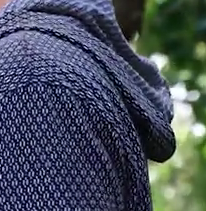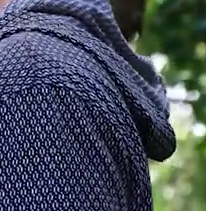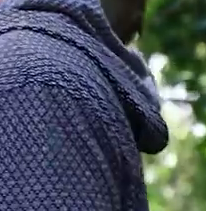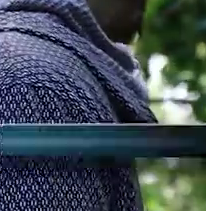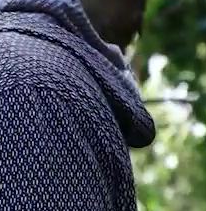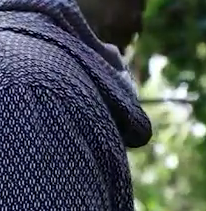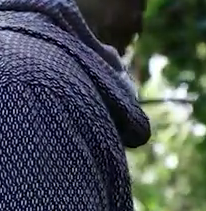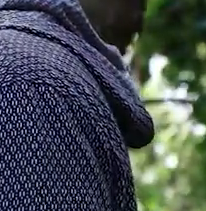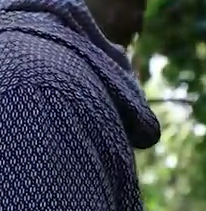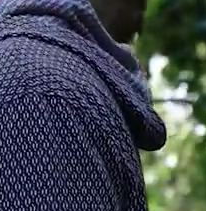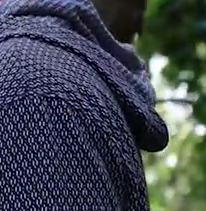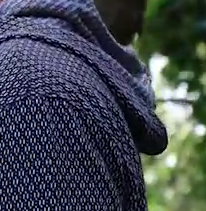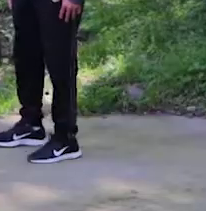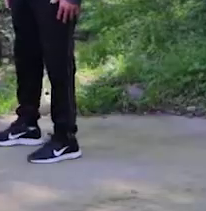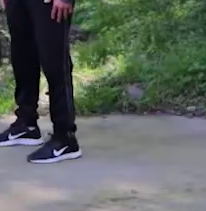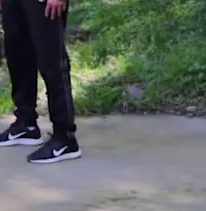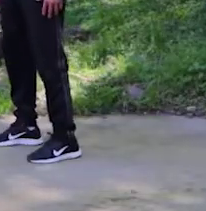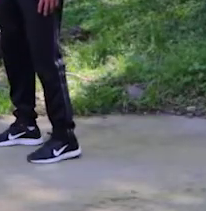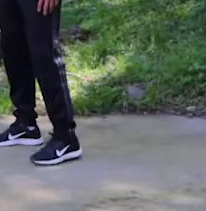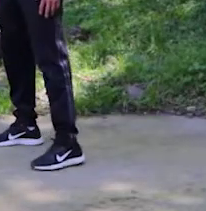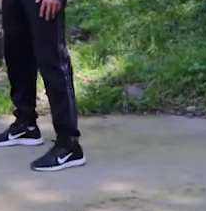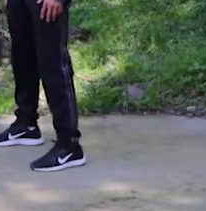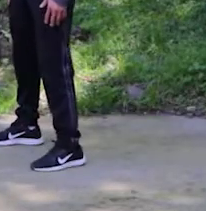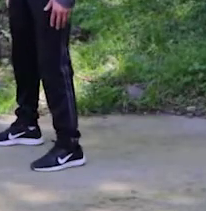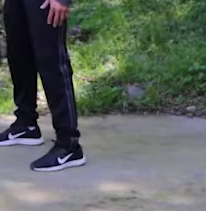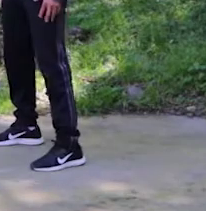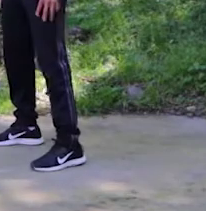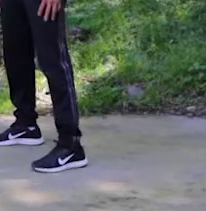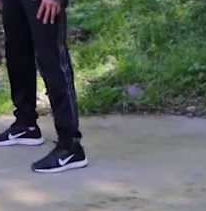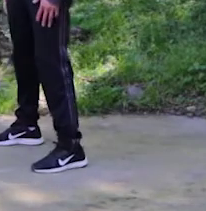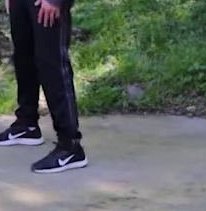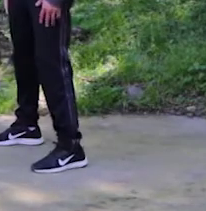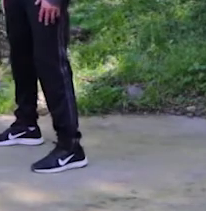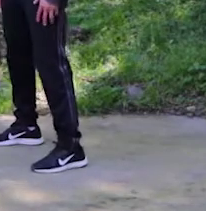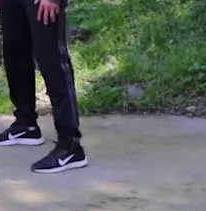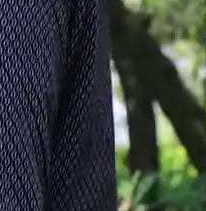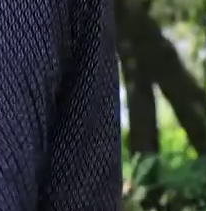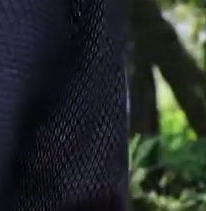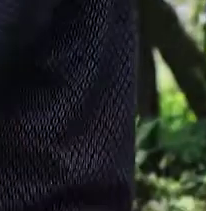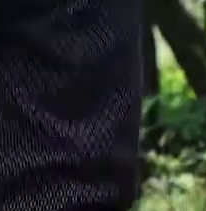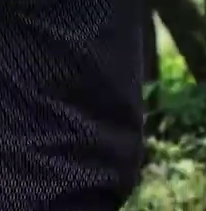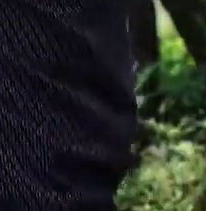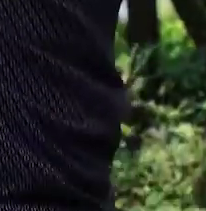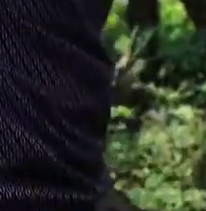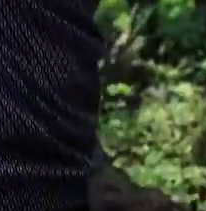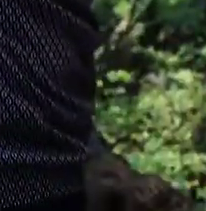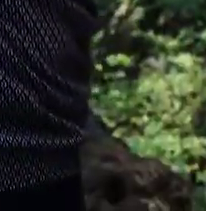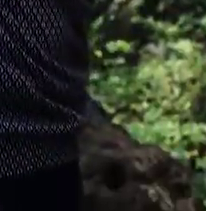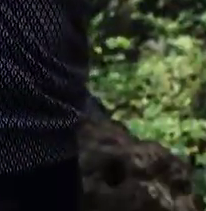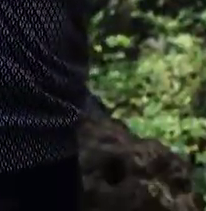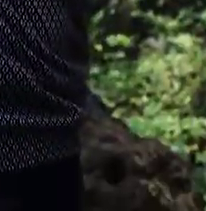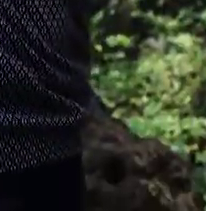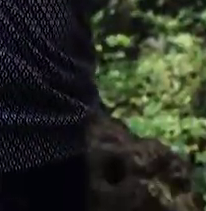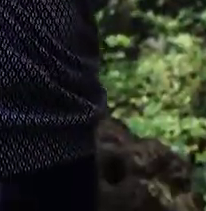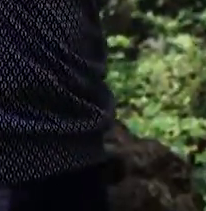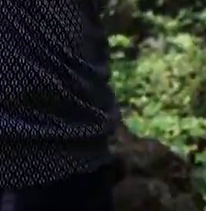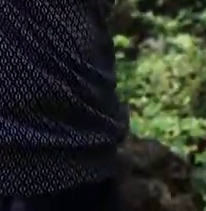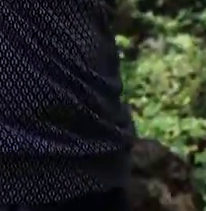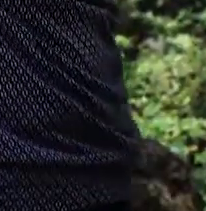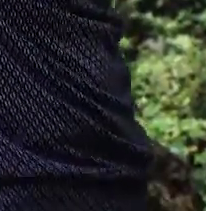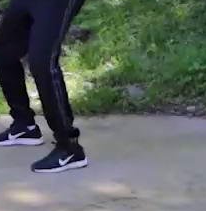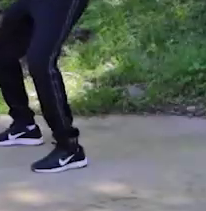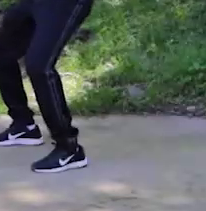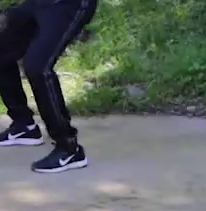a pararnos. Vamos a abrir nuestro compás de tal manera que nos estamos cómodos. Extendemos brazo al frente